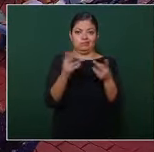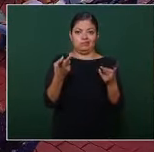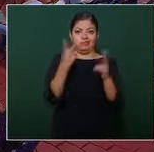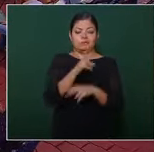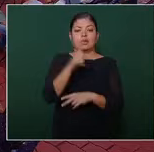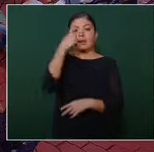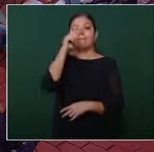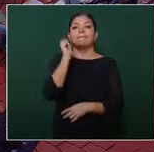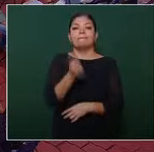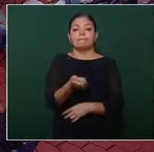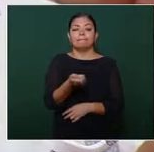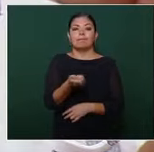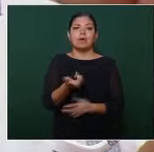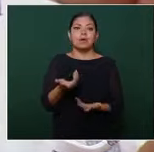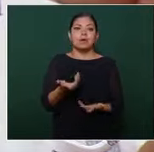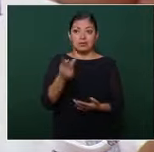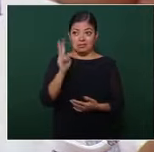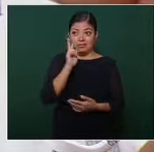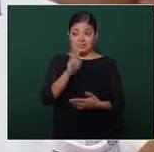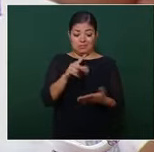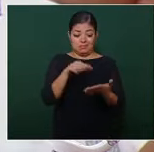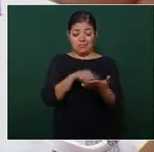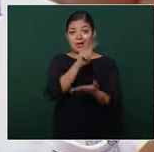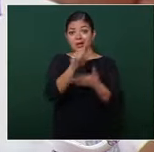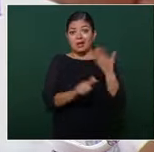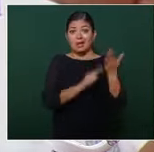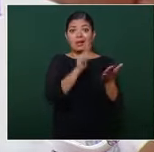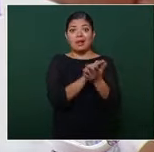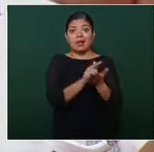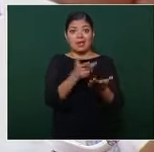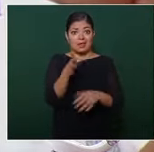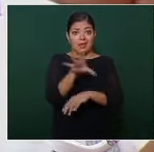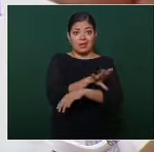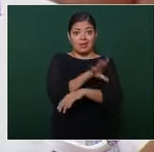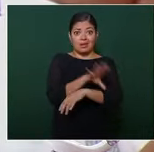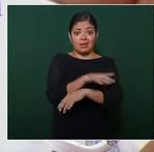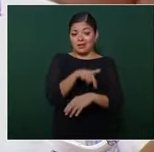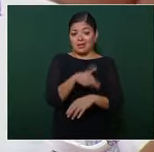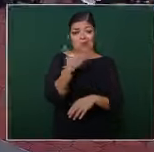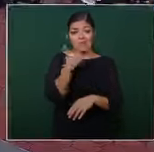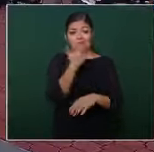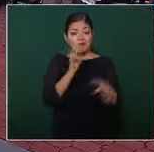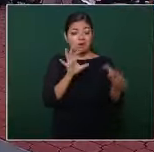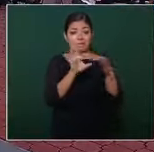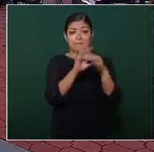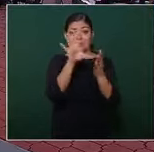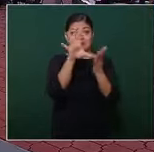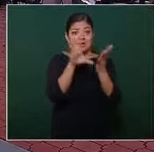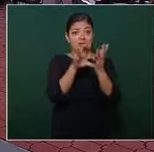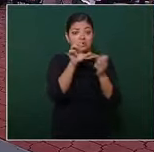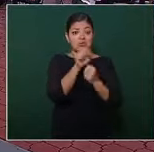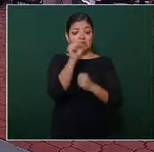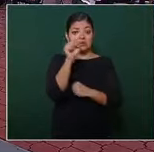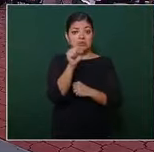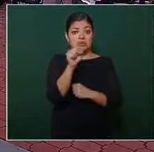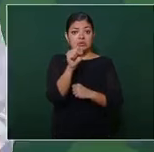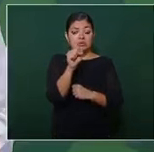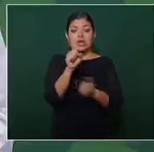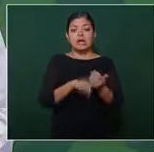declarara inconstitucional la ley eléctrica y no lo lograron